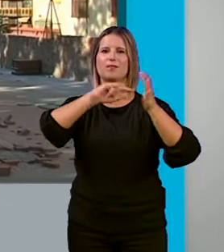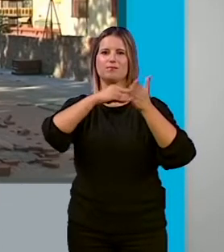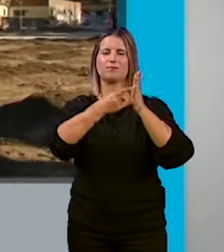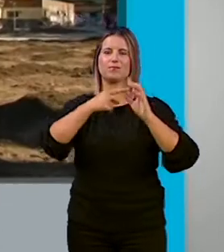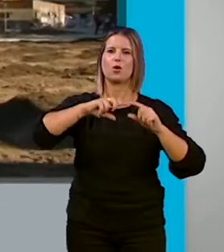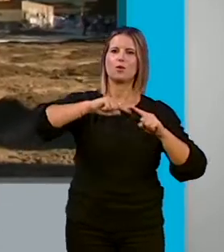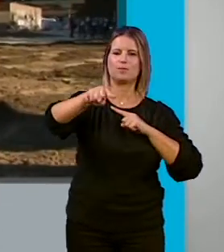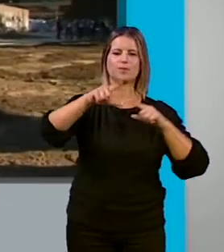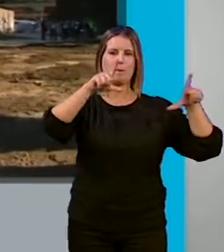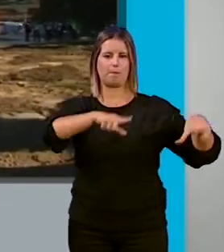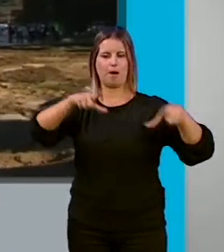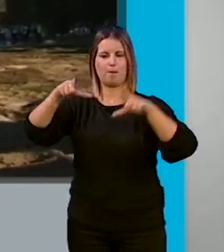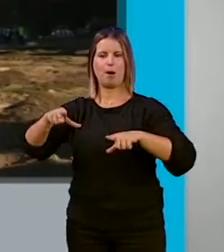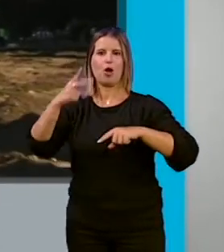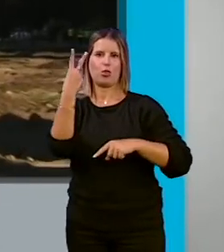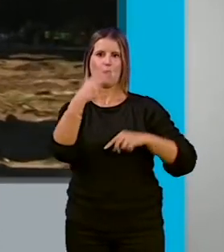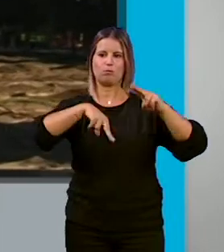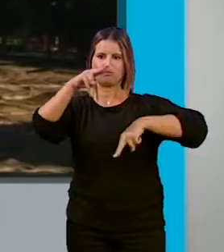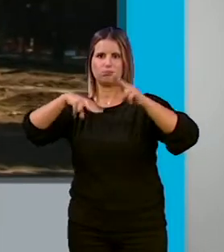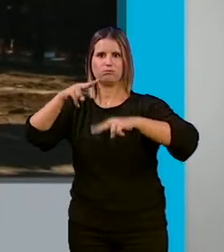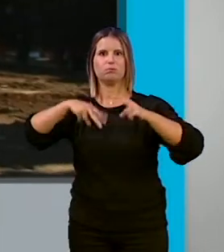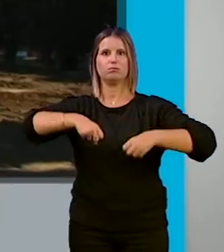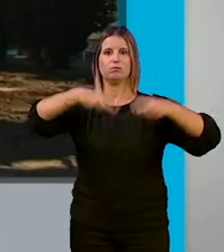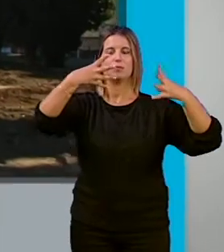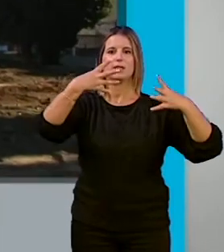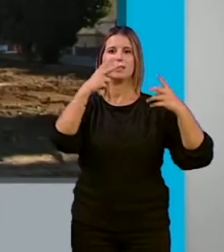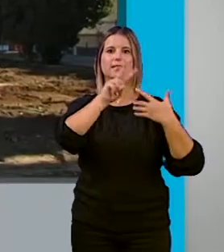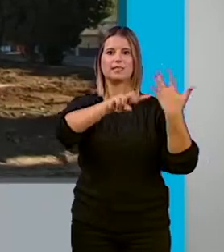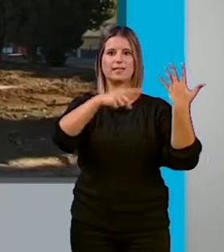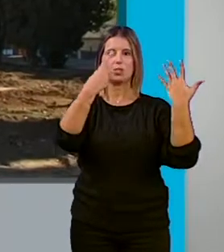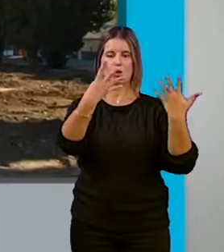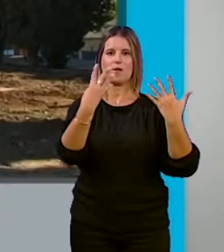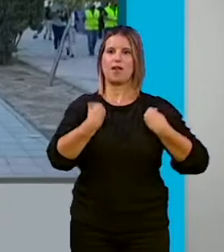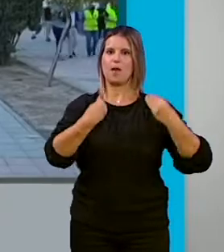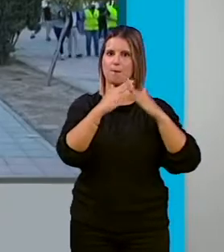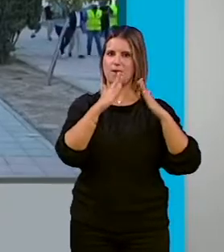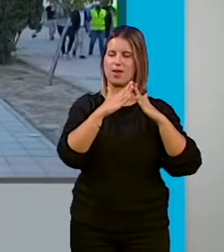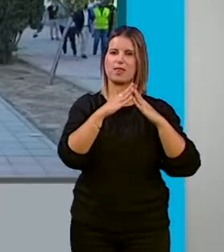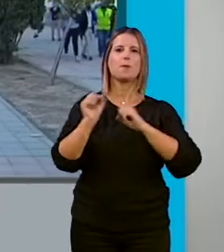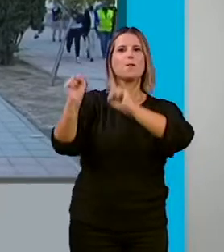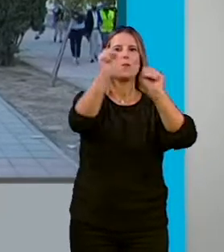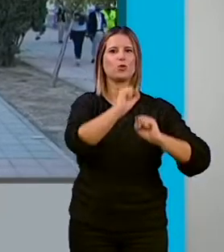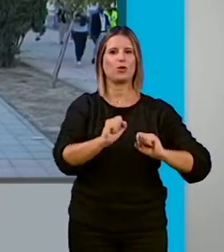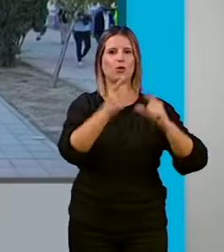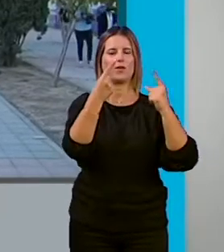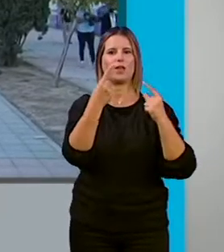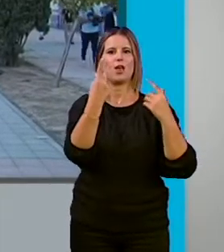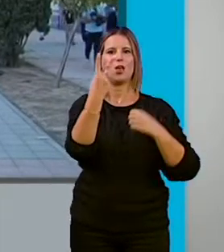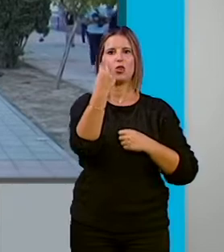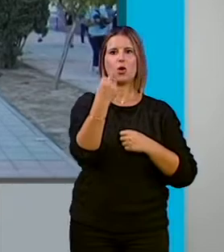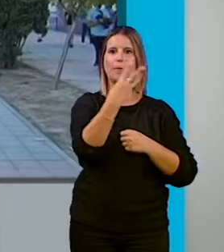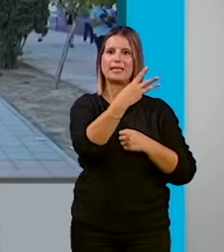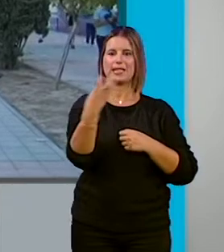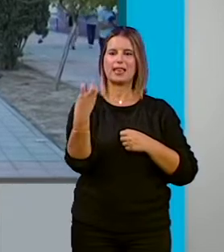lugar a dos parcelas edificables, una destinada a 69 viviendas de protección oficial con una superficie aproximada de 2.330 metros